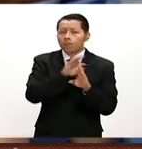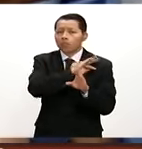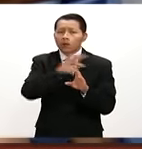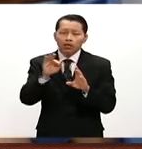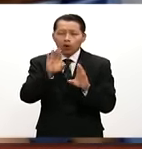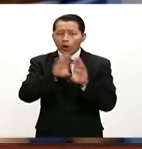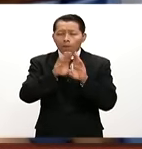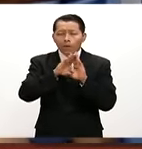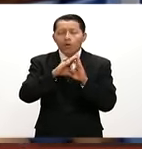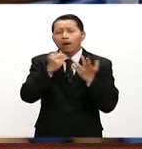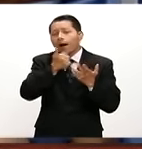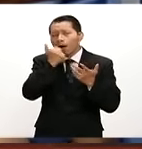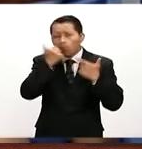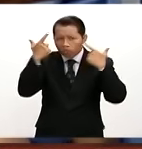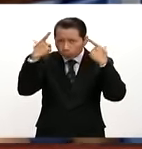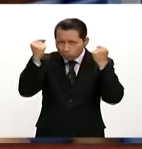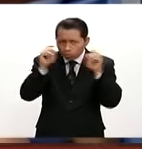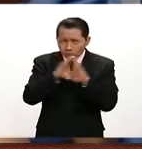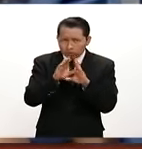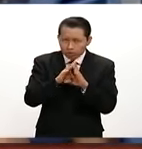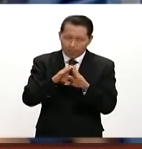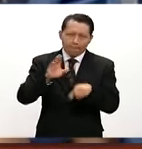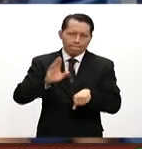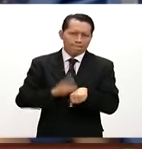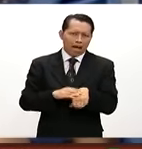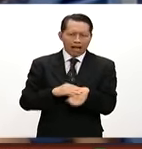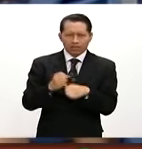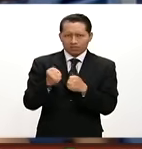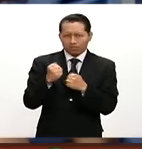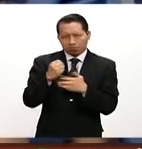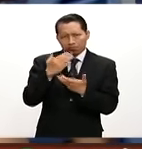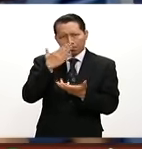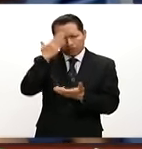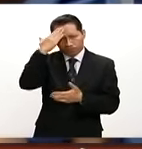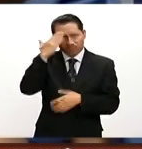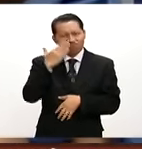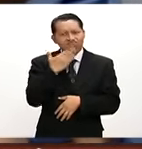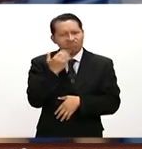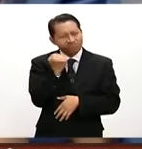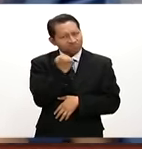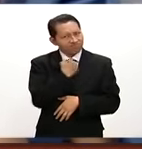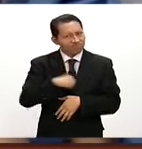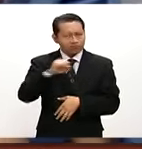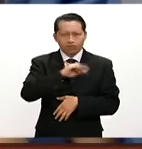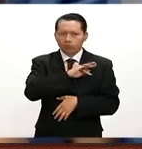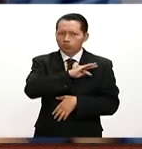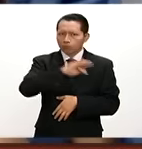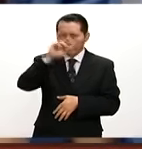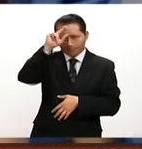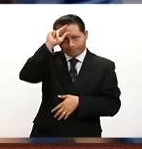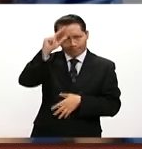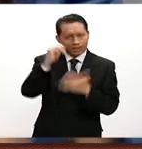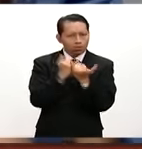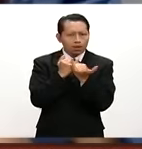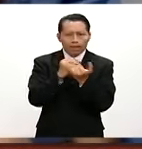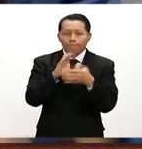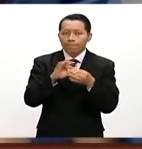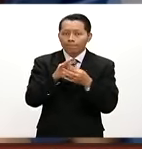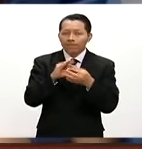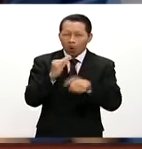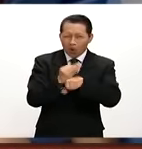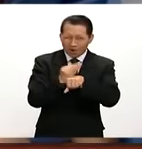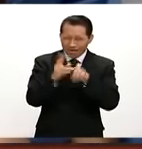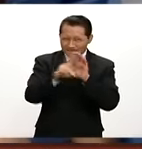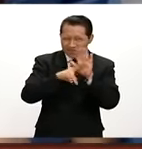profesionales más competentes, más calificados, más capacitados. Aquí por ejemplo el que observamos